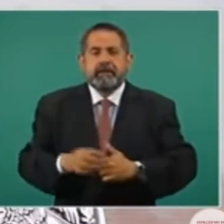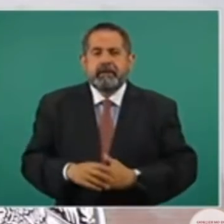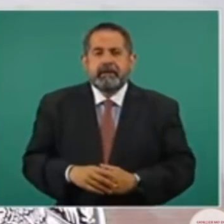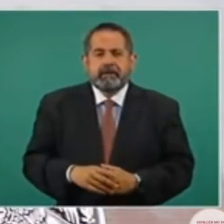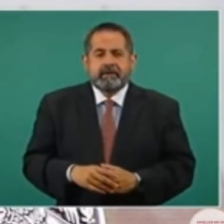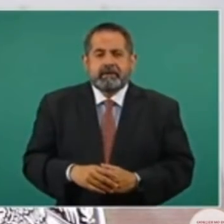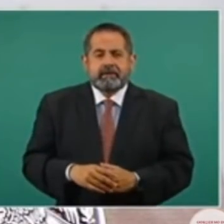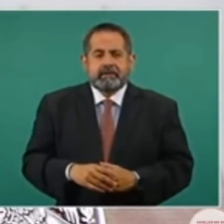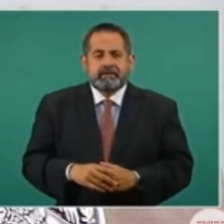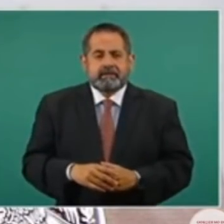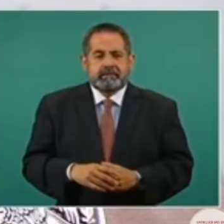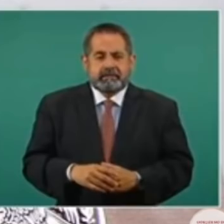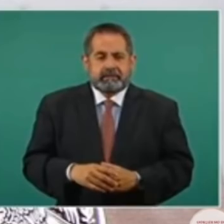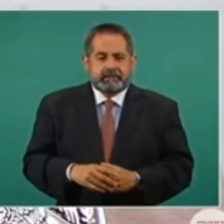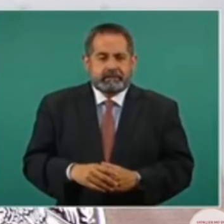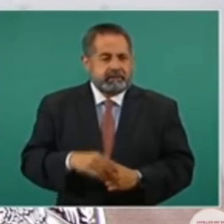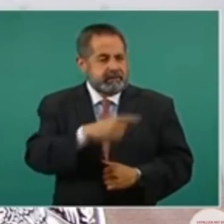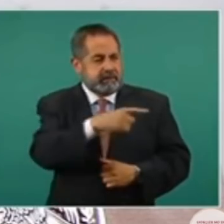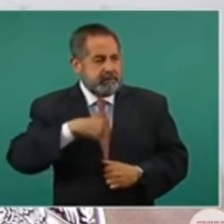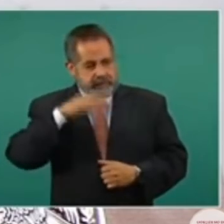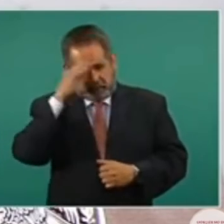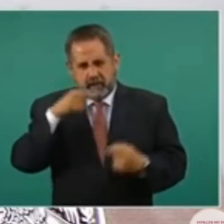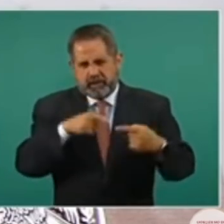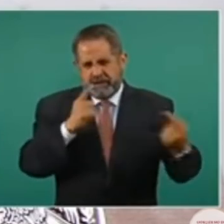aún con las diferencias que tenemos